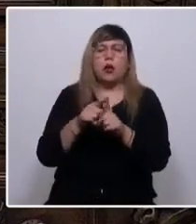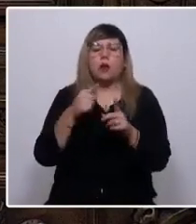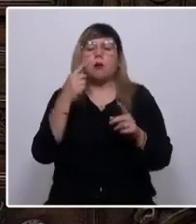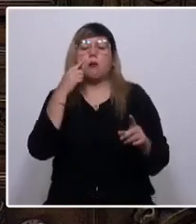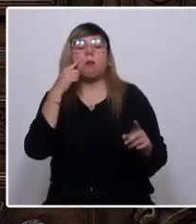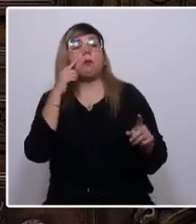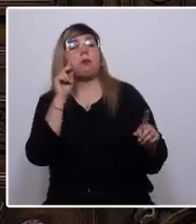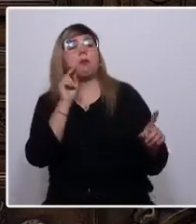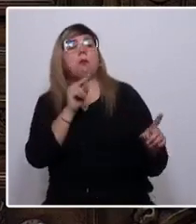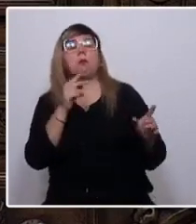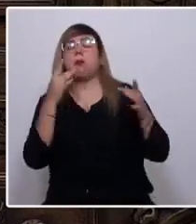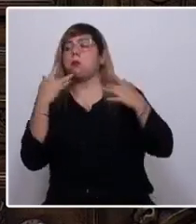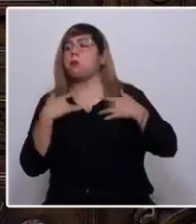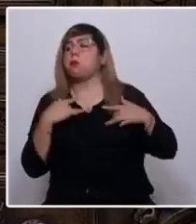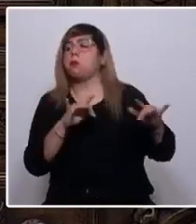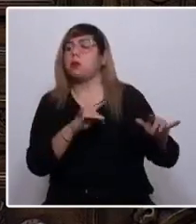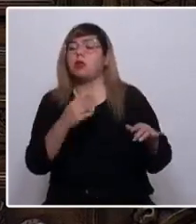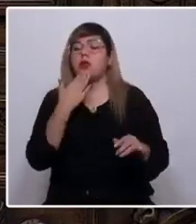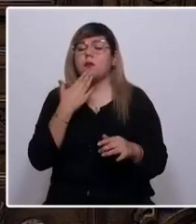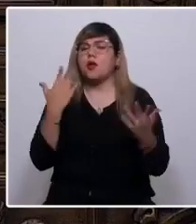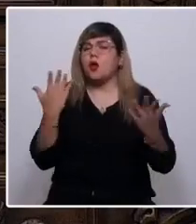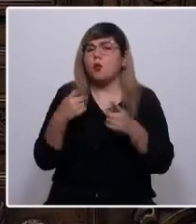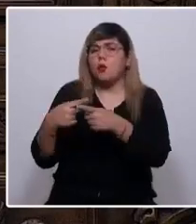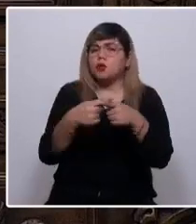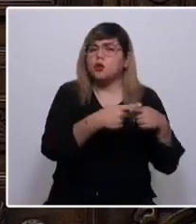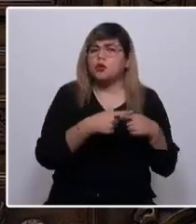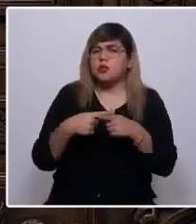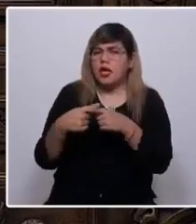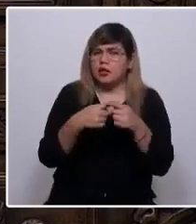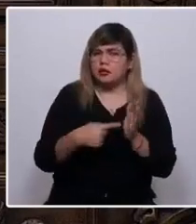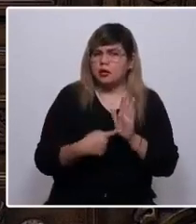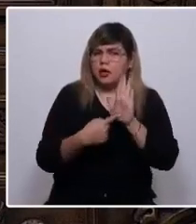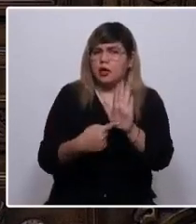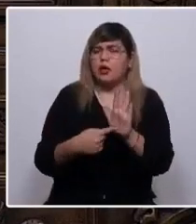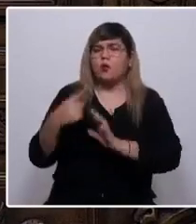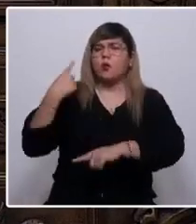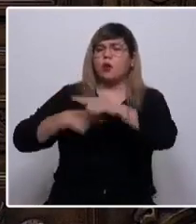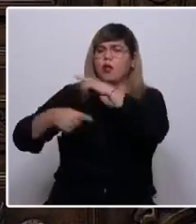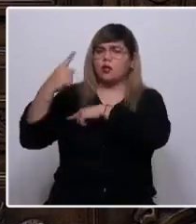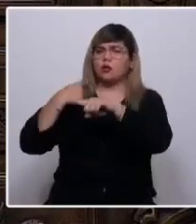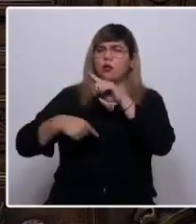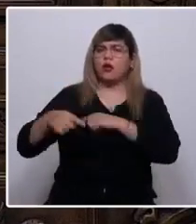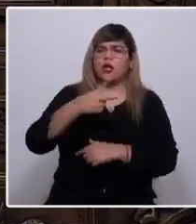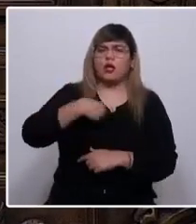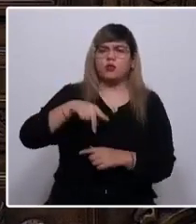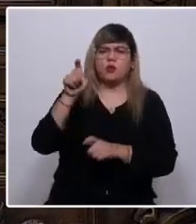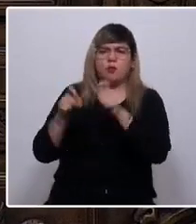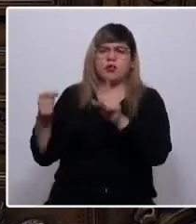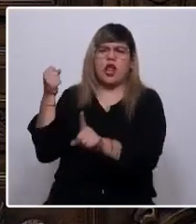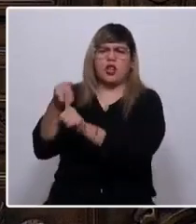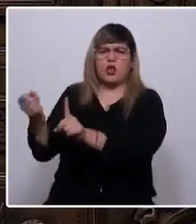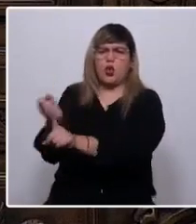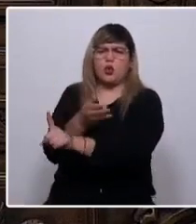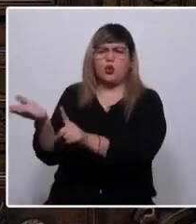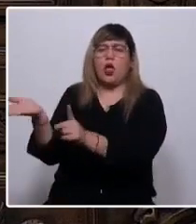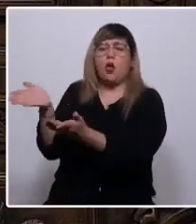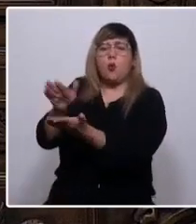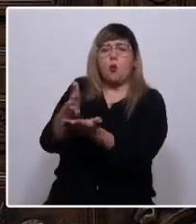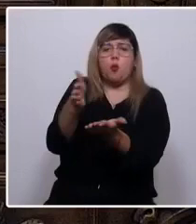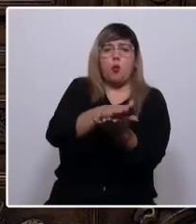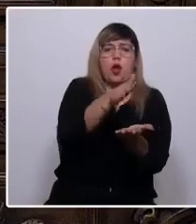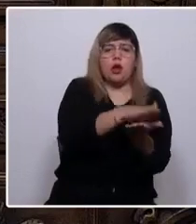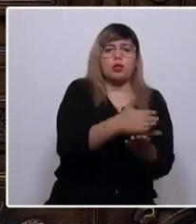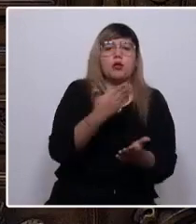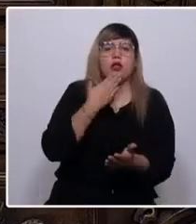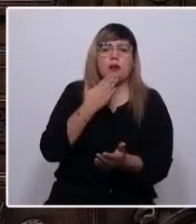Y represento también, como socialista, una historia que debemos a nuestros torturados, a nuestros muertos y a